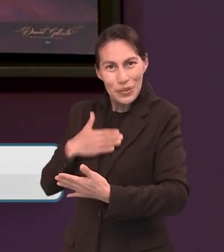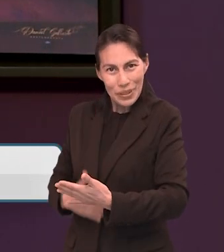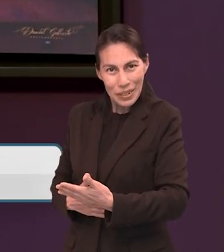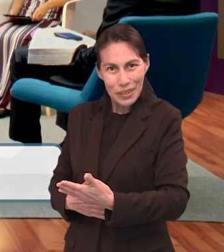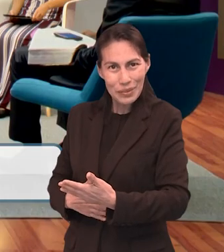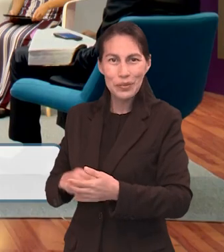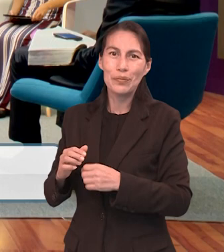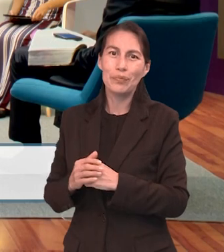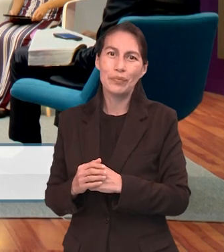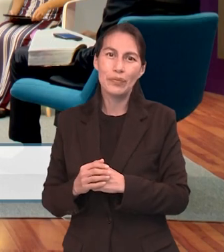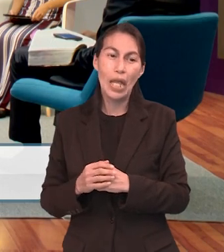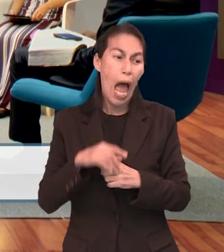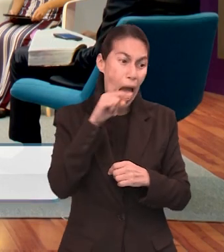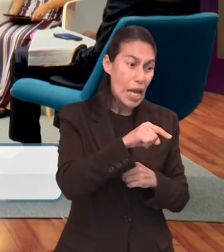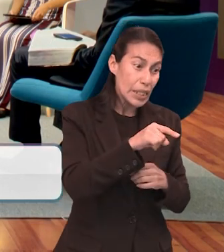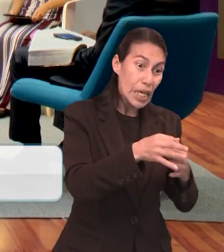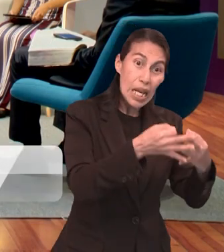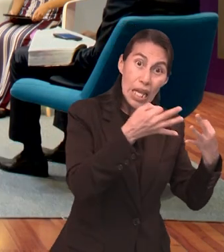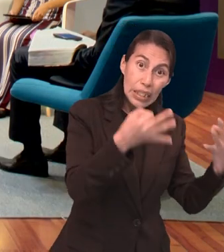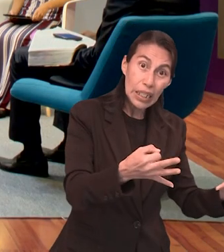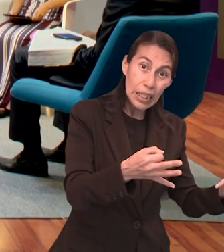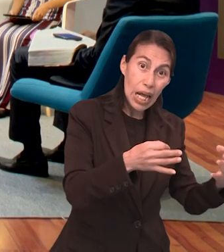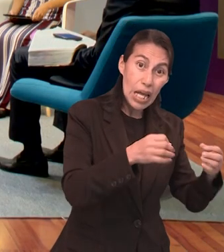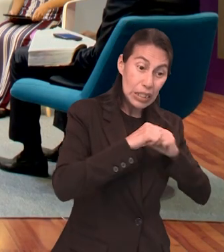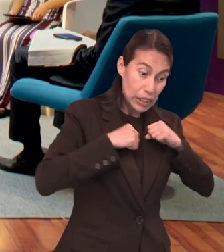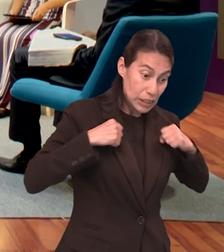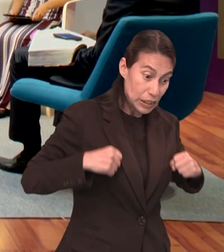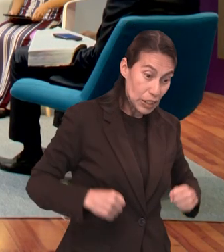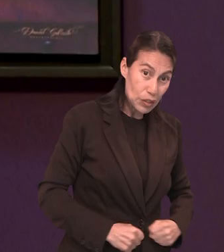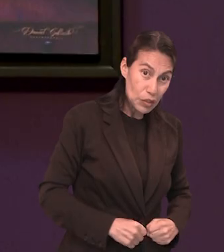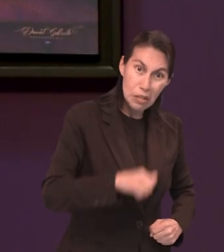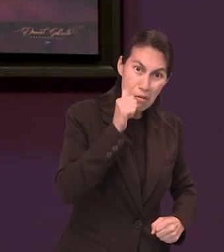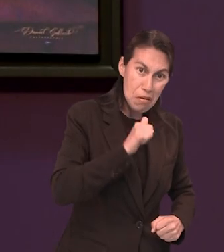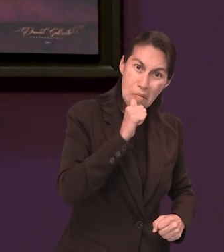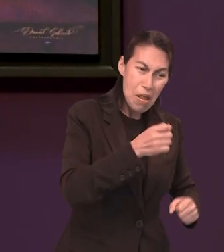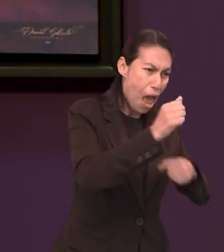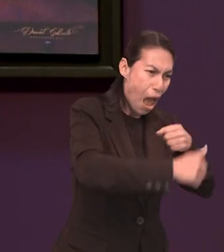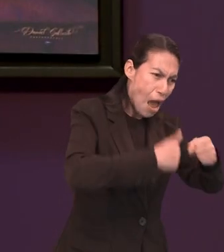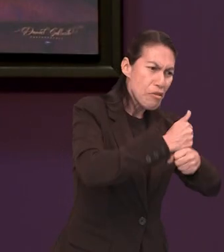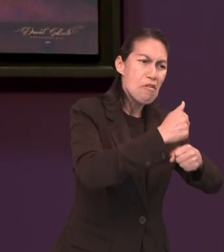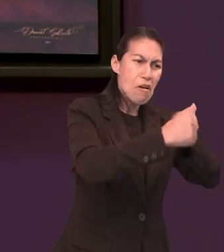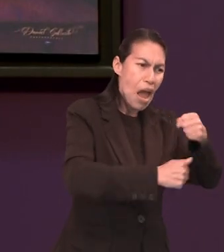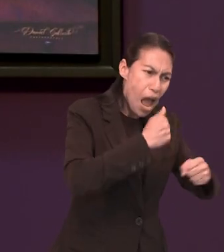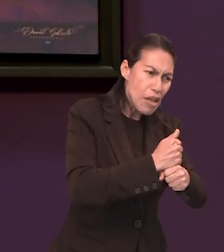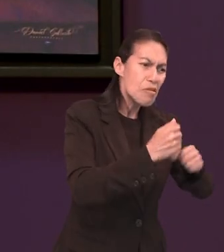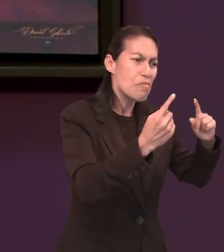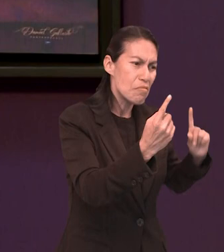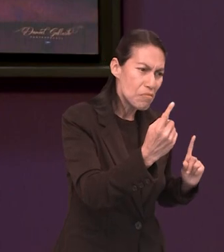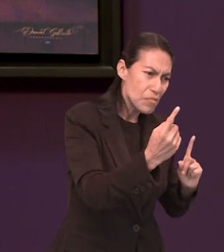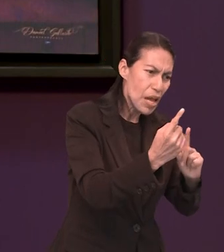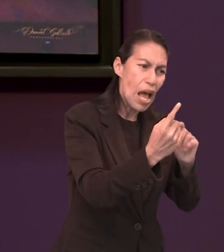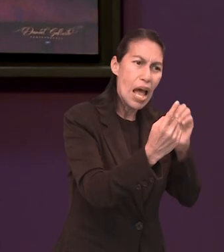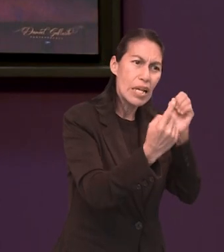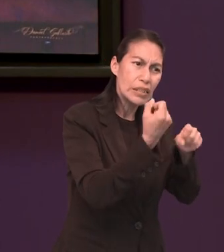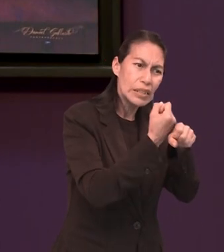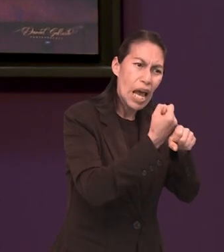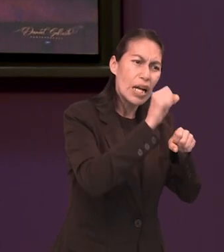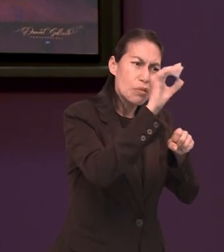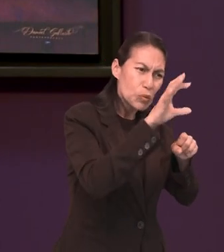ofrecerse vez tras vez como entra el sumo sacerdote del lugar santísimo cada año con sangre.